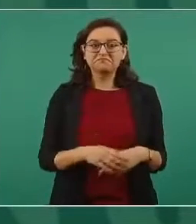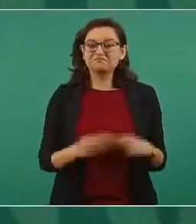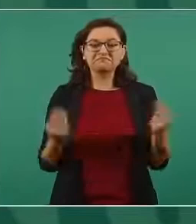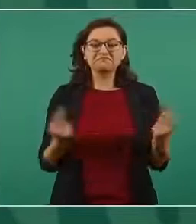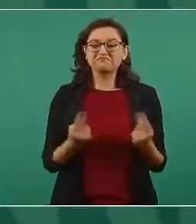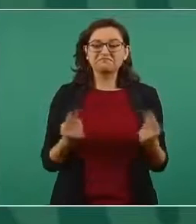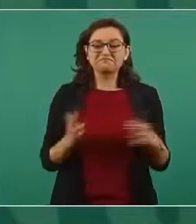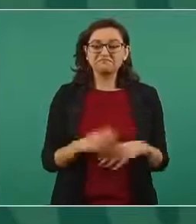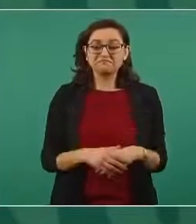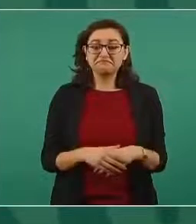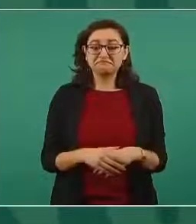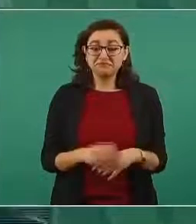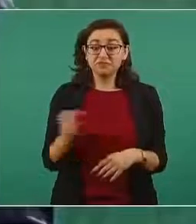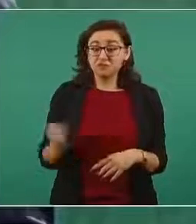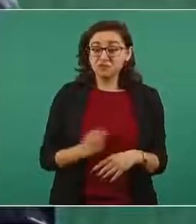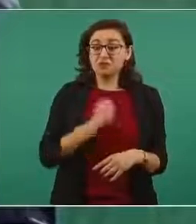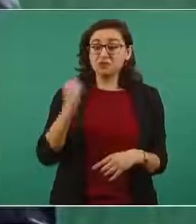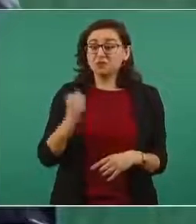consciente.